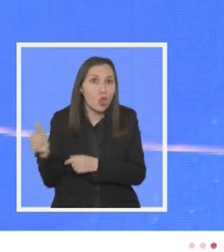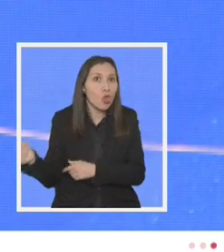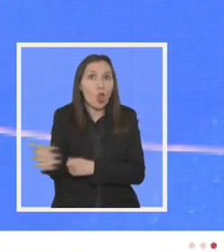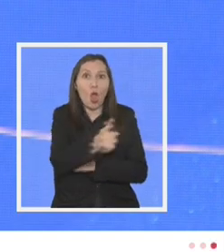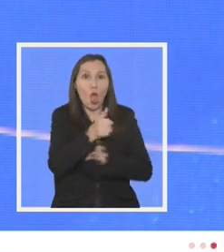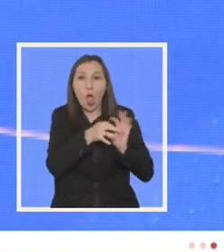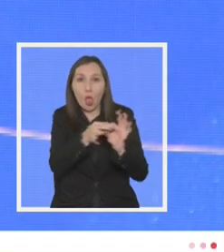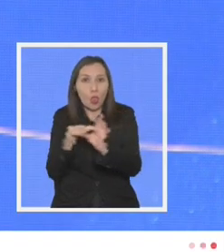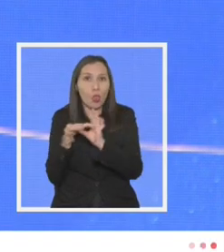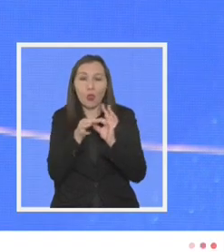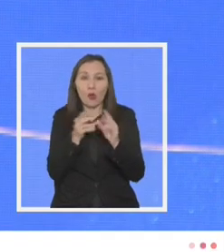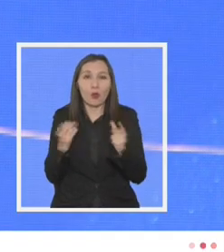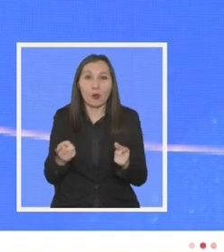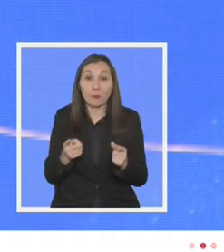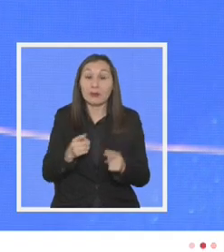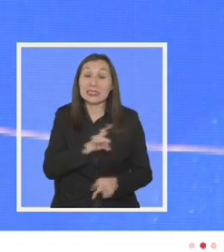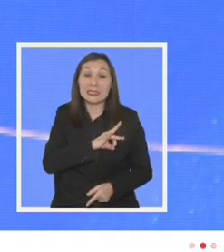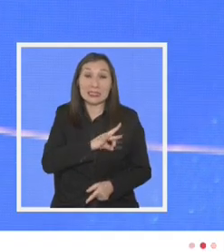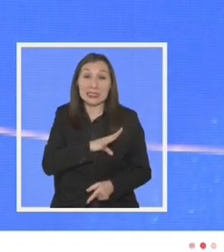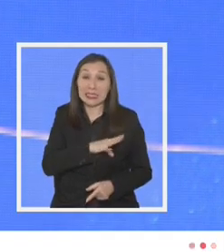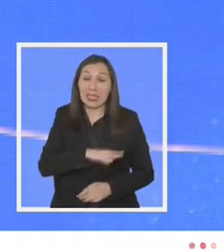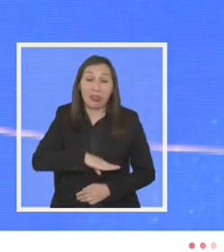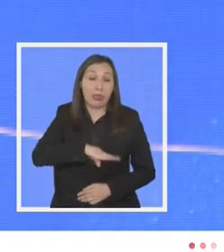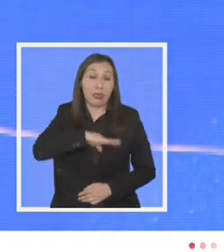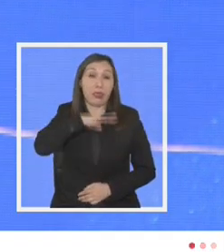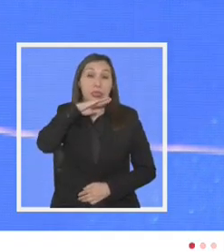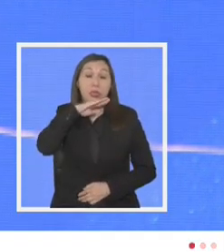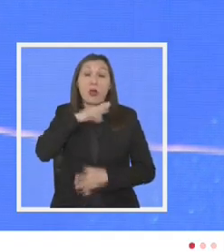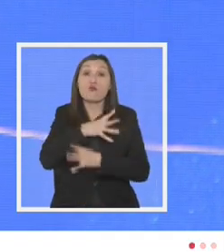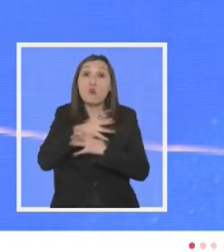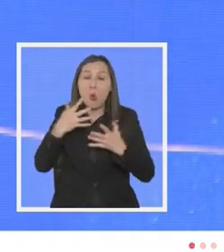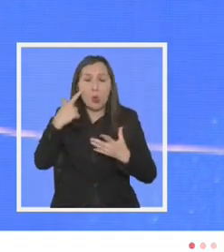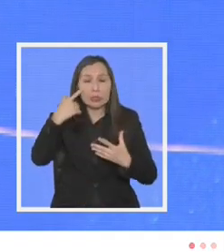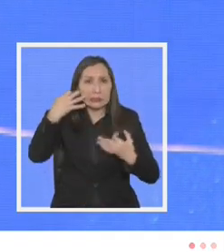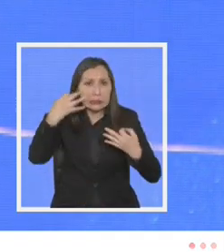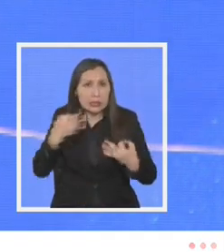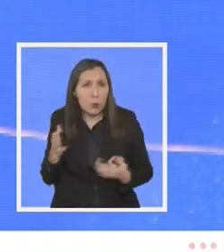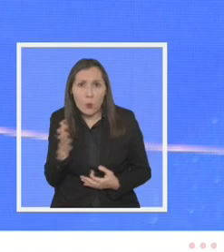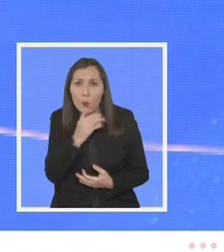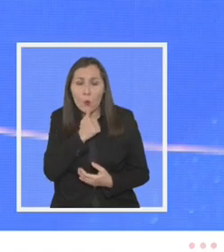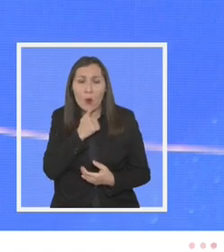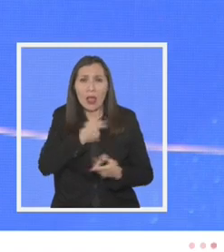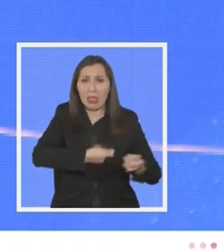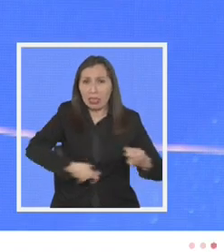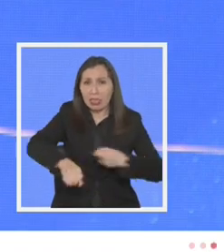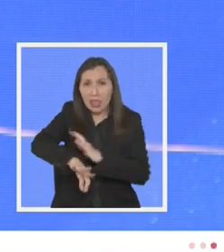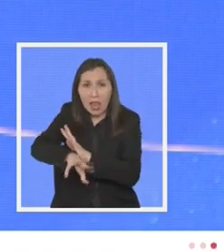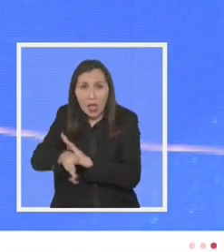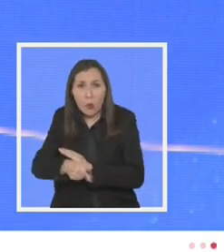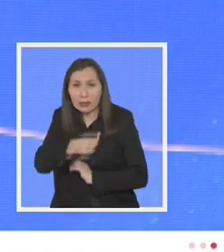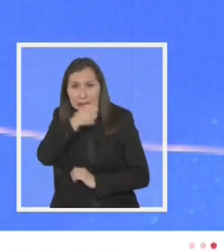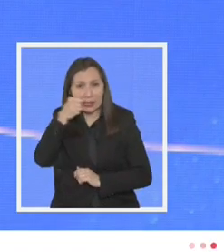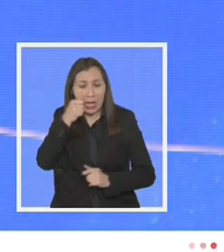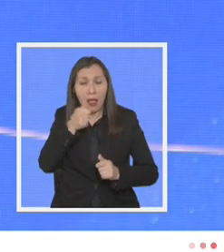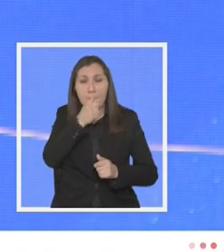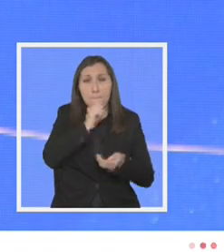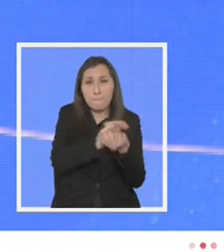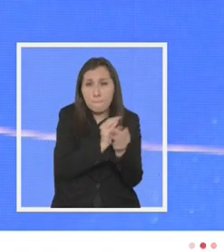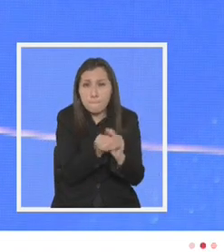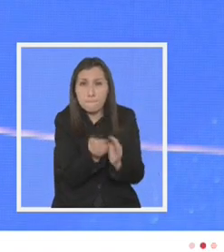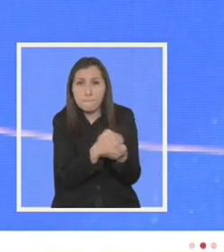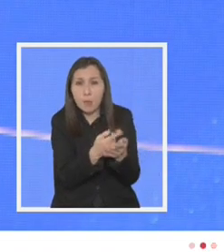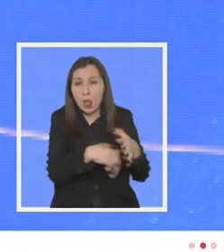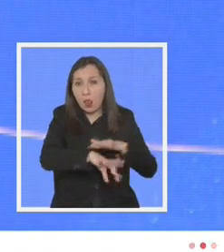estado de Chile viene siendo desbordado hace años por el flagelo de la inseguridad la delincuencia el narco y el crimen organizado estaba